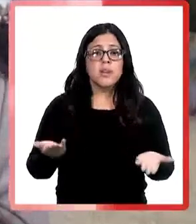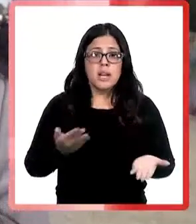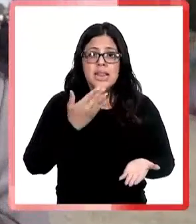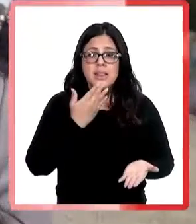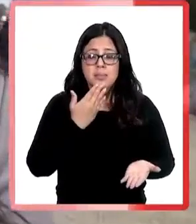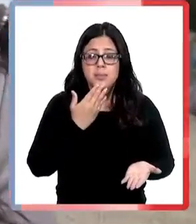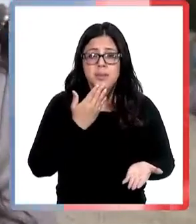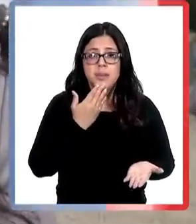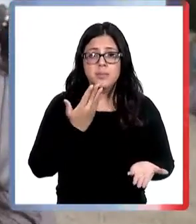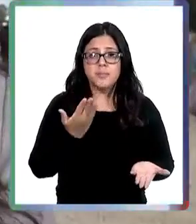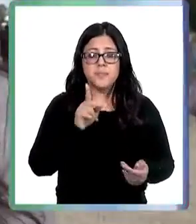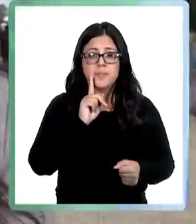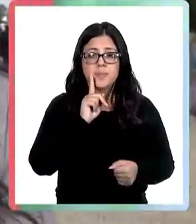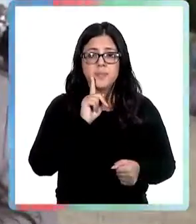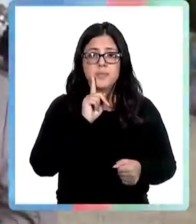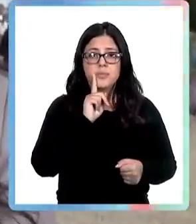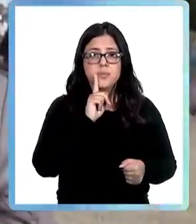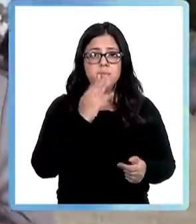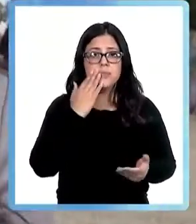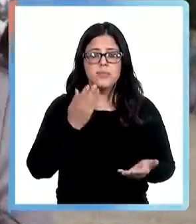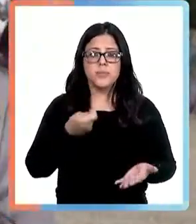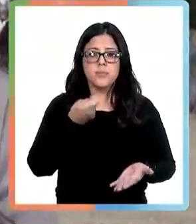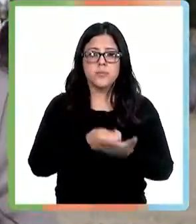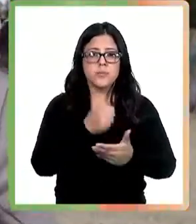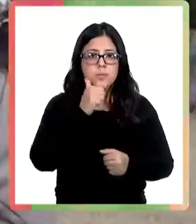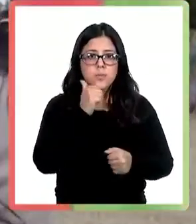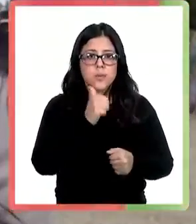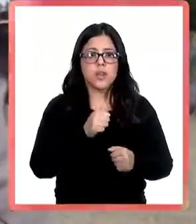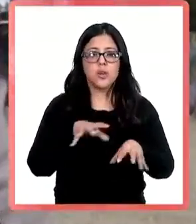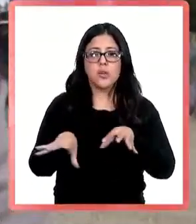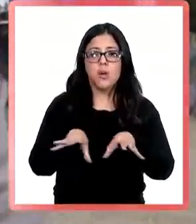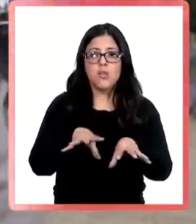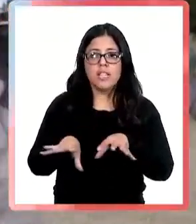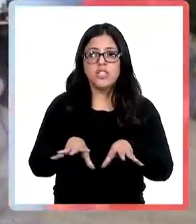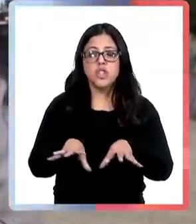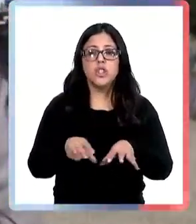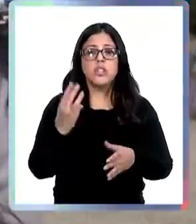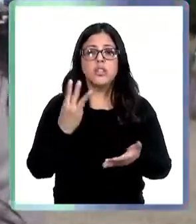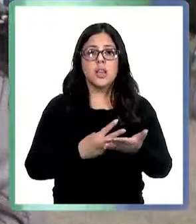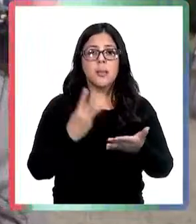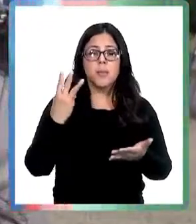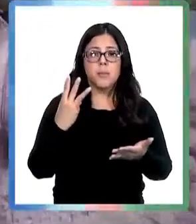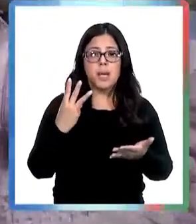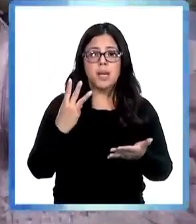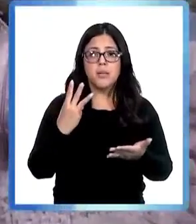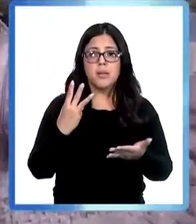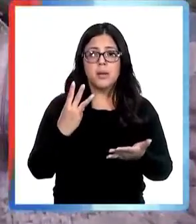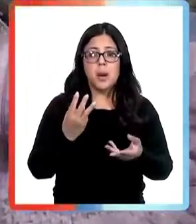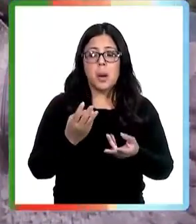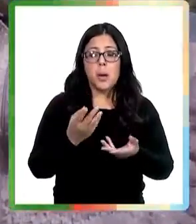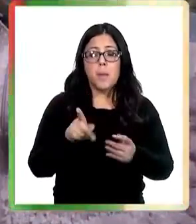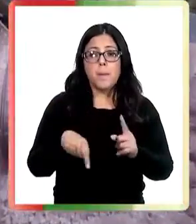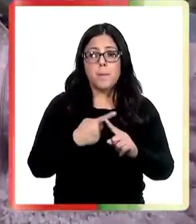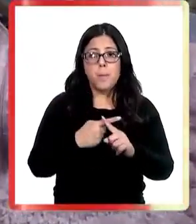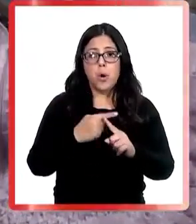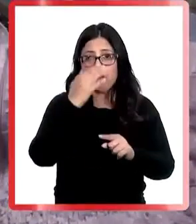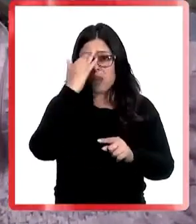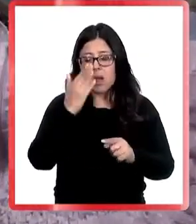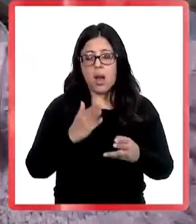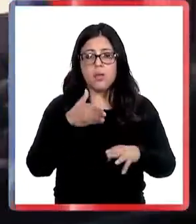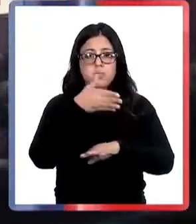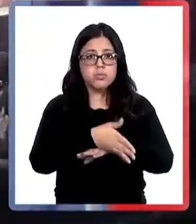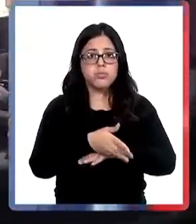Además contempla un subsidio diario de movilización de 3.000 pesos por día asistido. Una iniciativa de